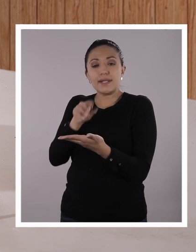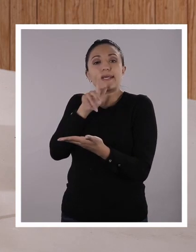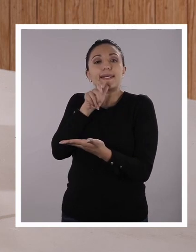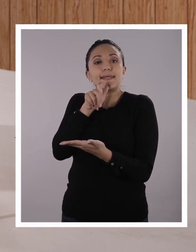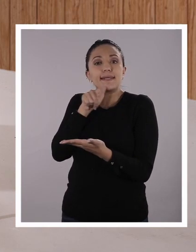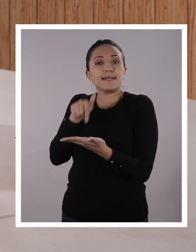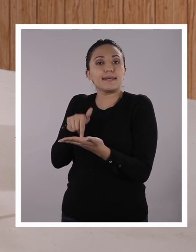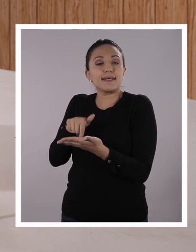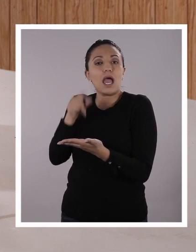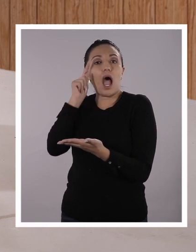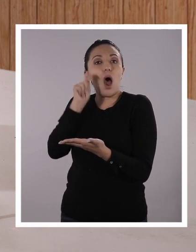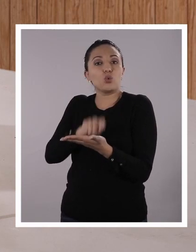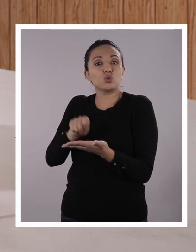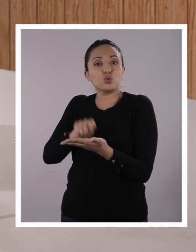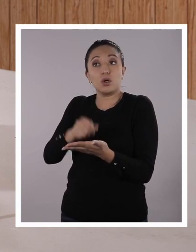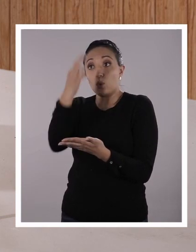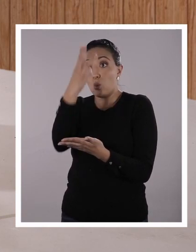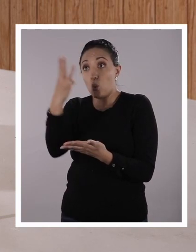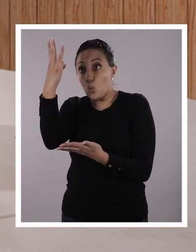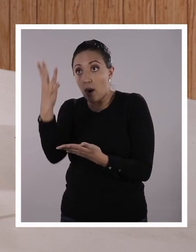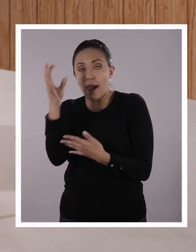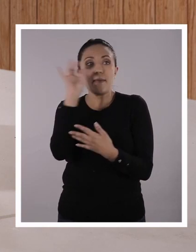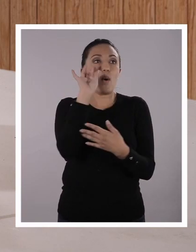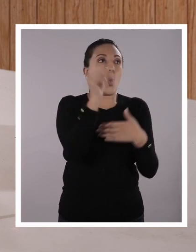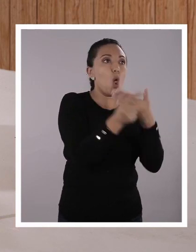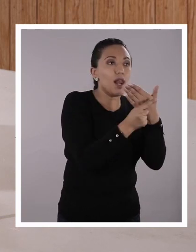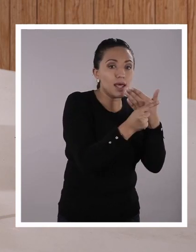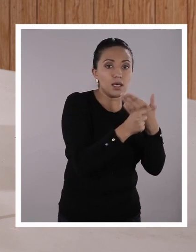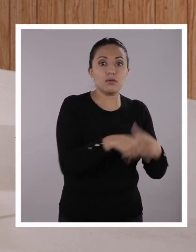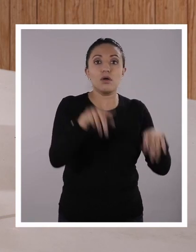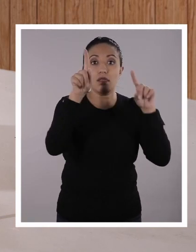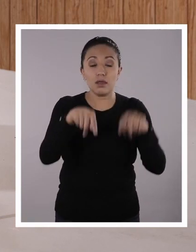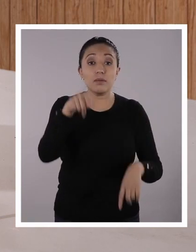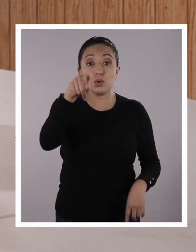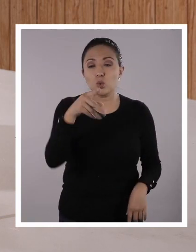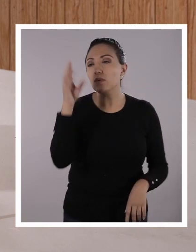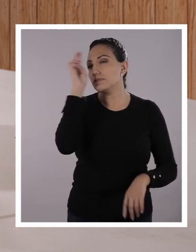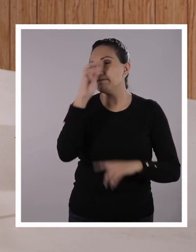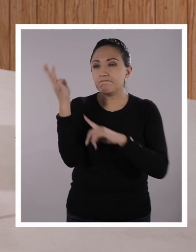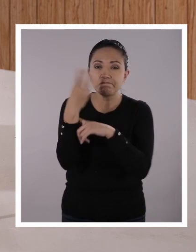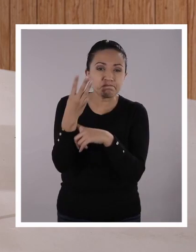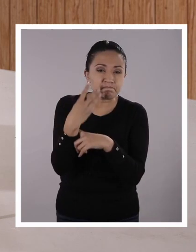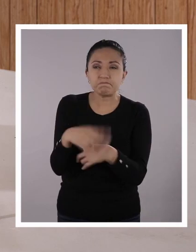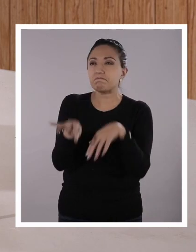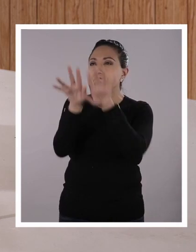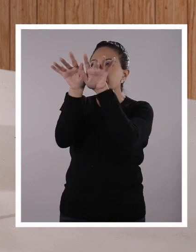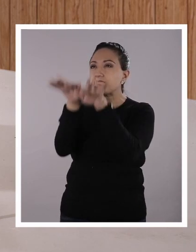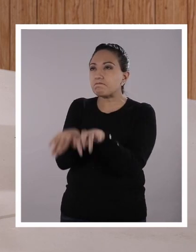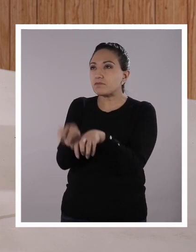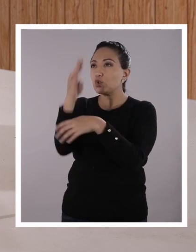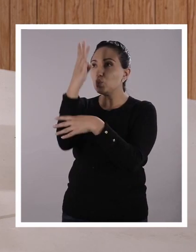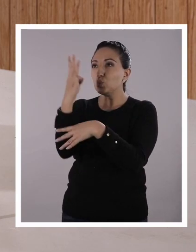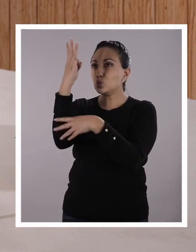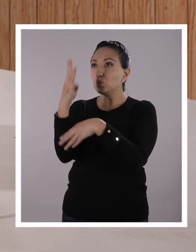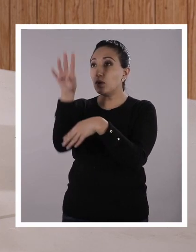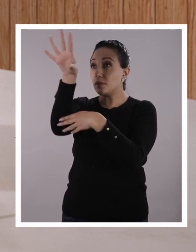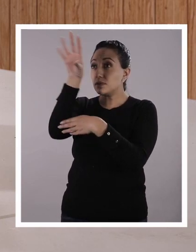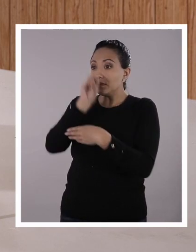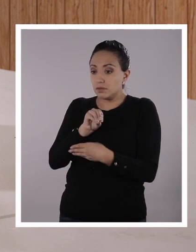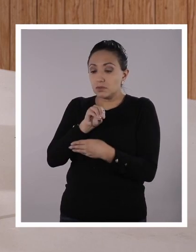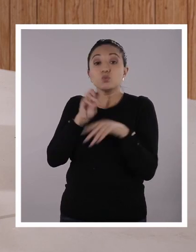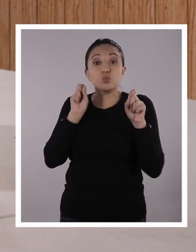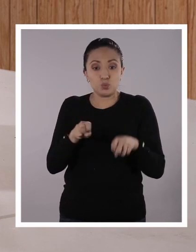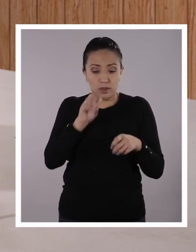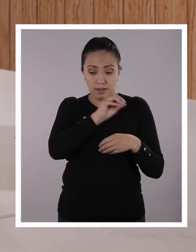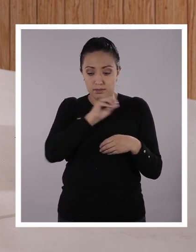bibliográficamente como webgráficamente. Es decir, Santi, que si tú encuentras mucha información en la red o en el internet, tú